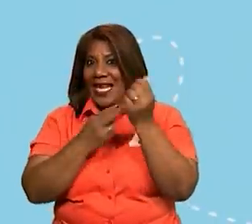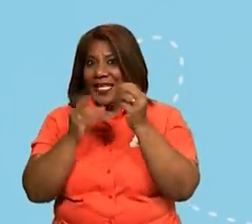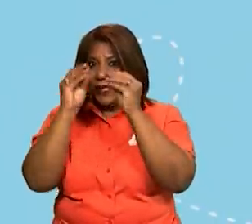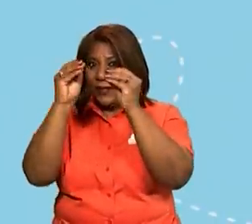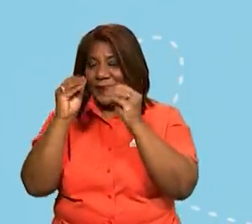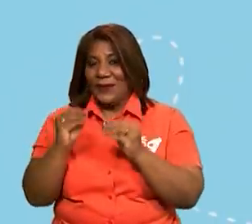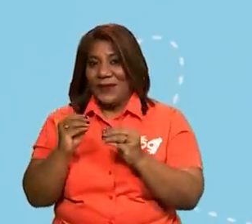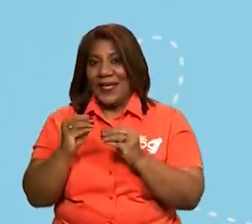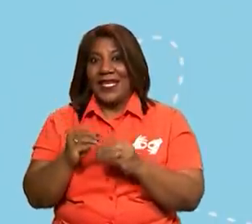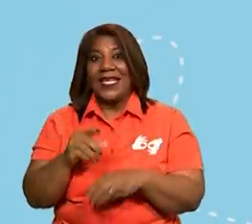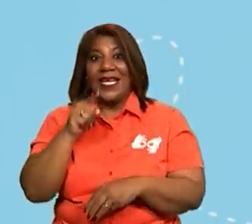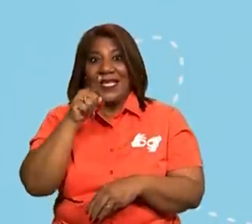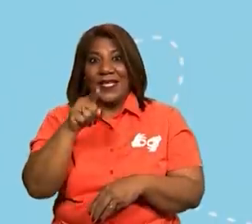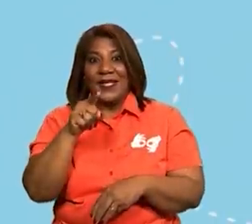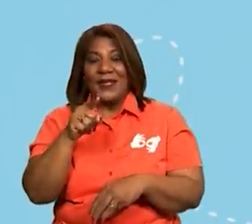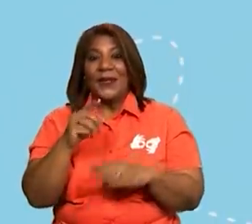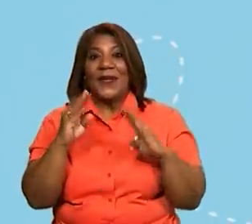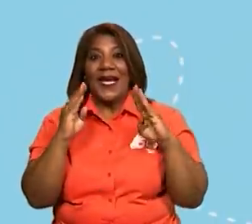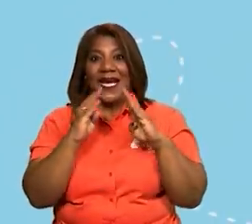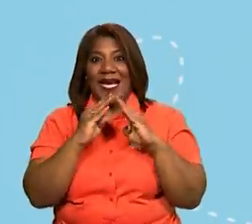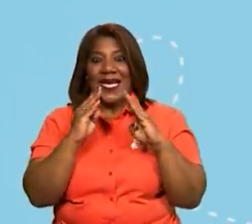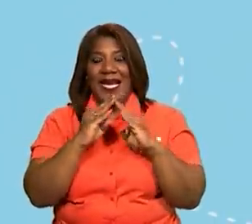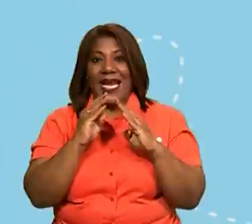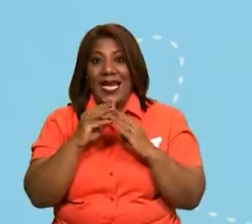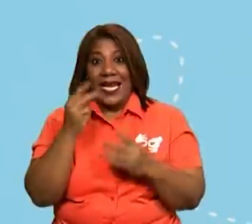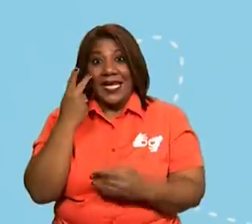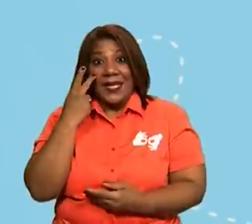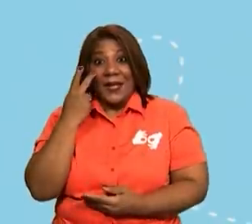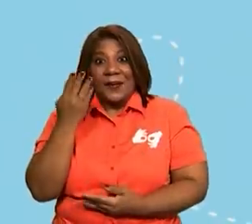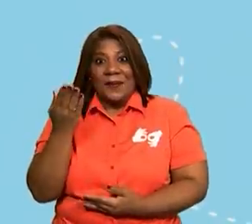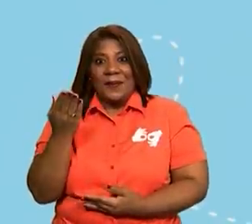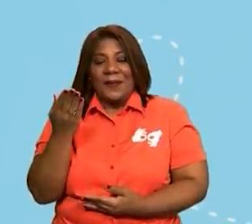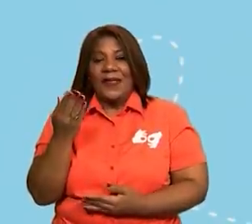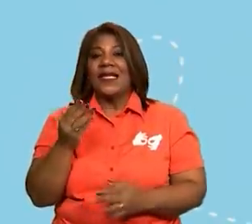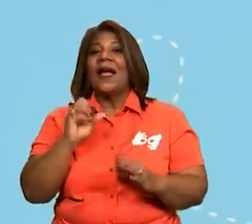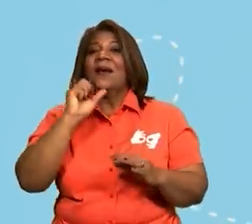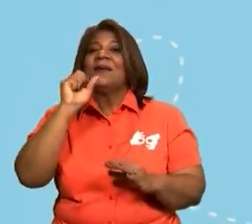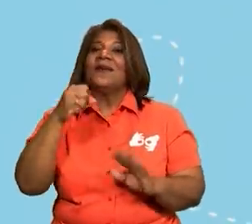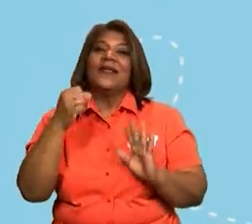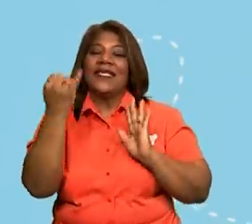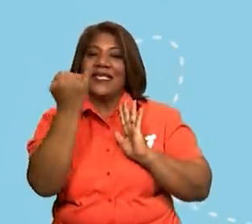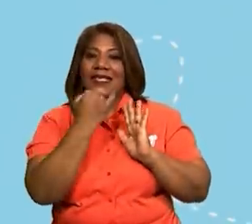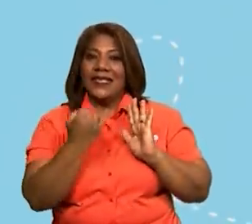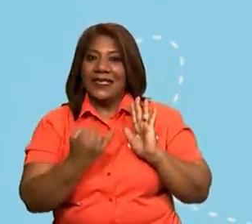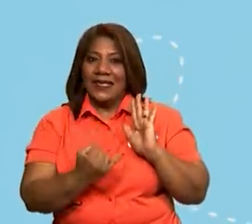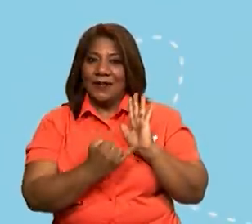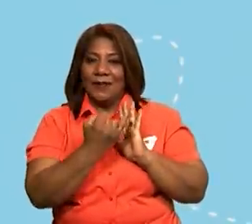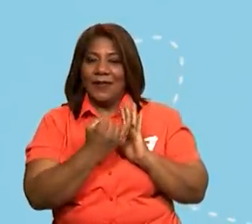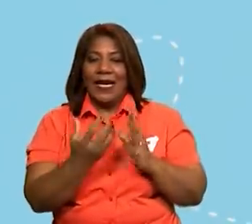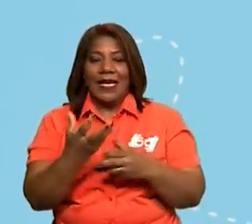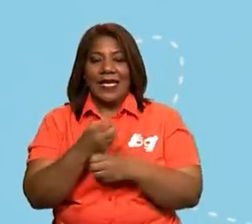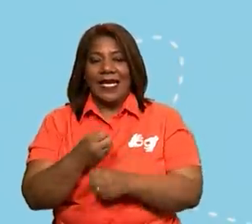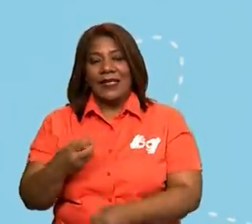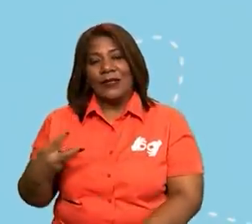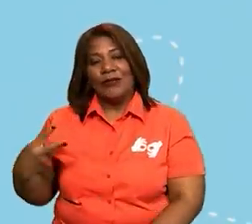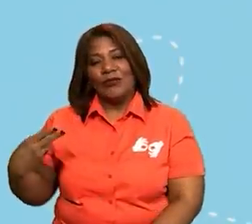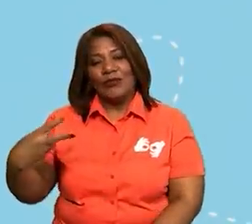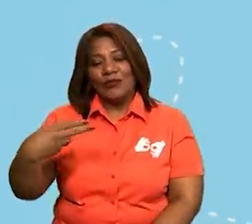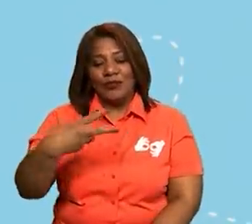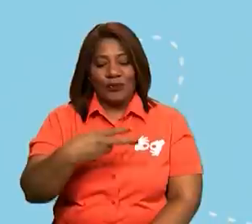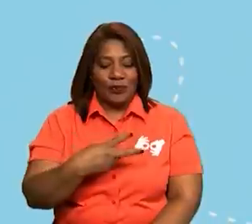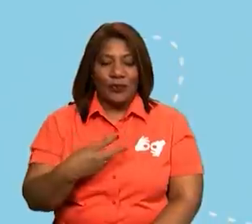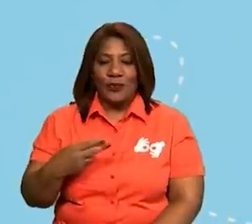dinámica y los niños pueden utilizar su creatividad dibujando, recortando de revistas,